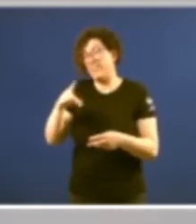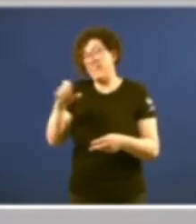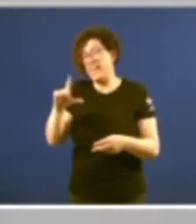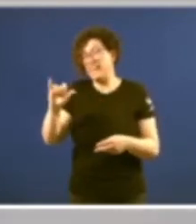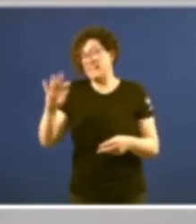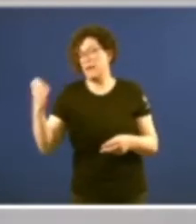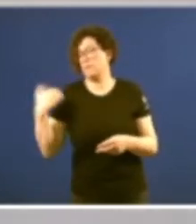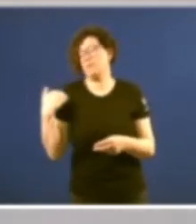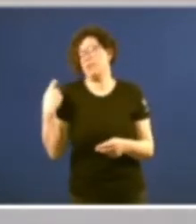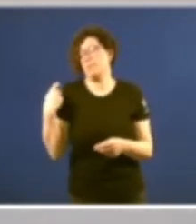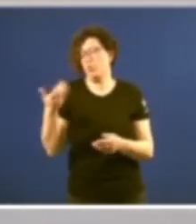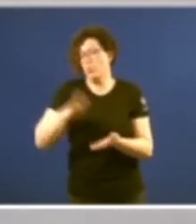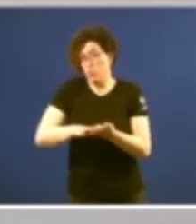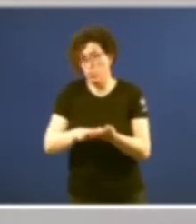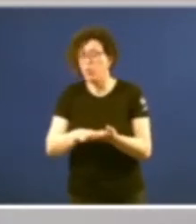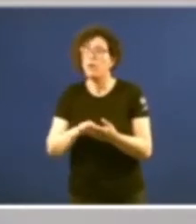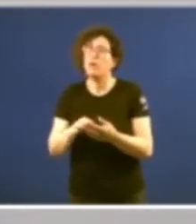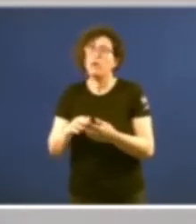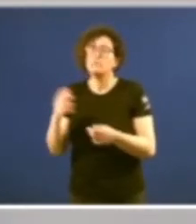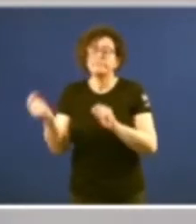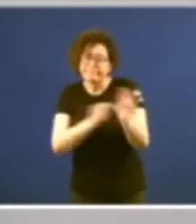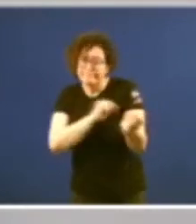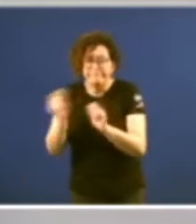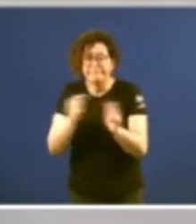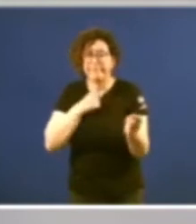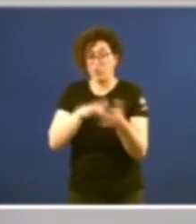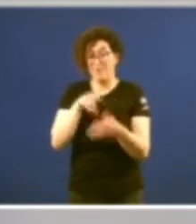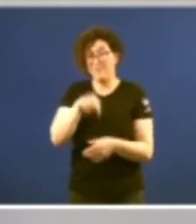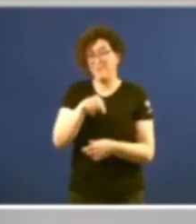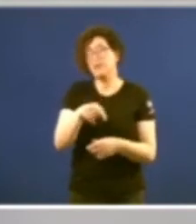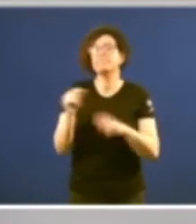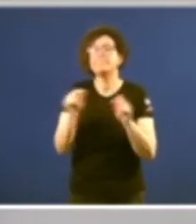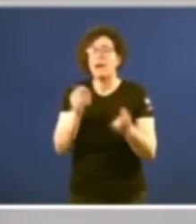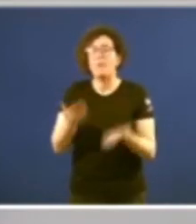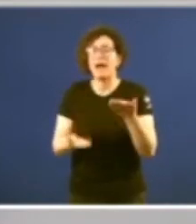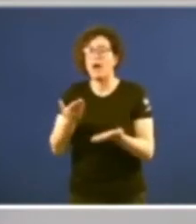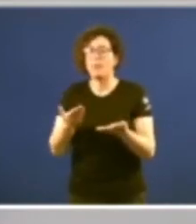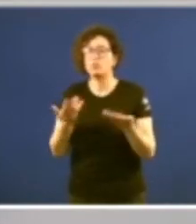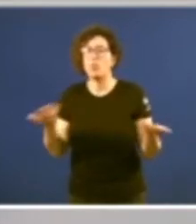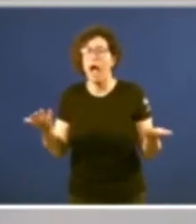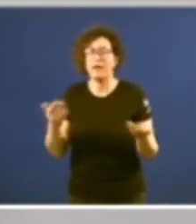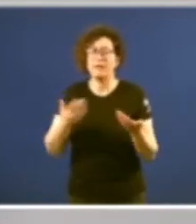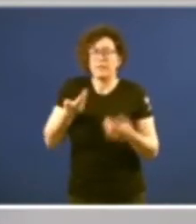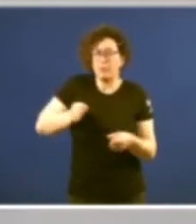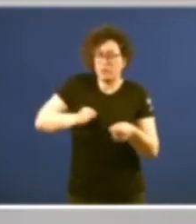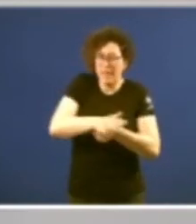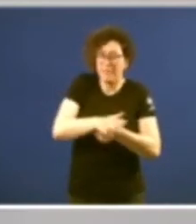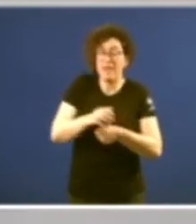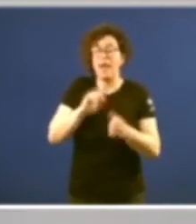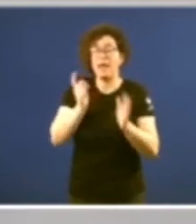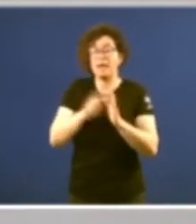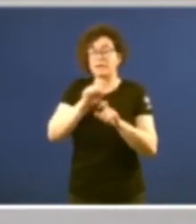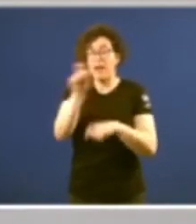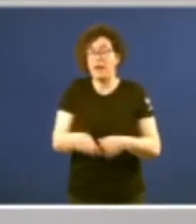escasas fechas, en donde valoramos la incidencia de esa actuación italiana de 1947